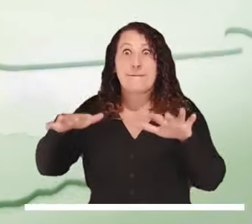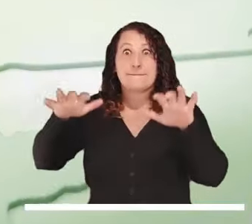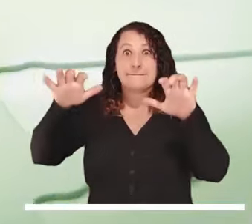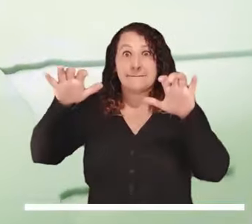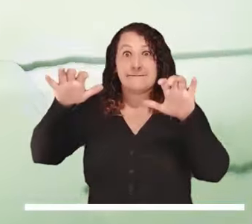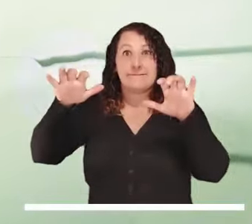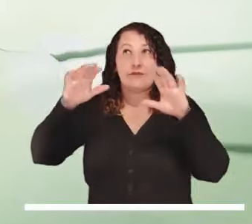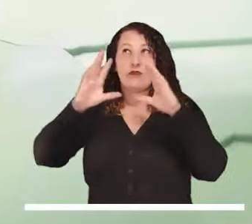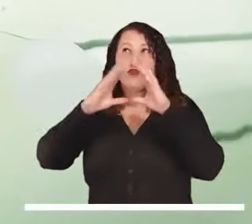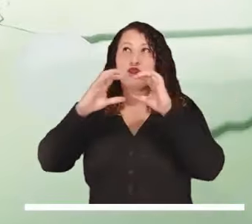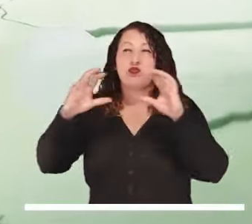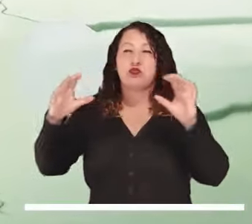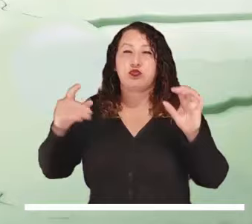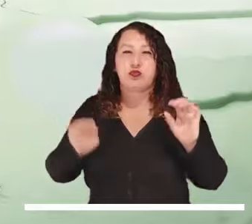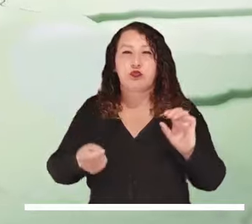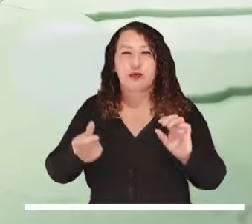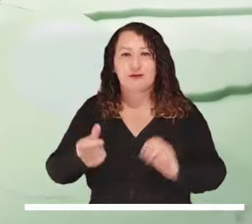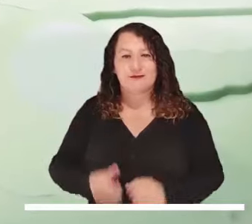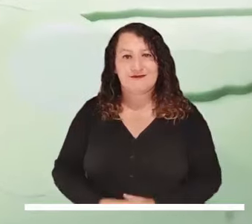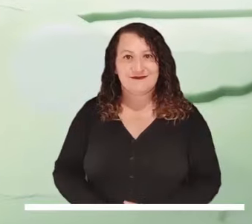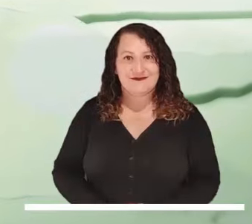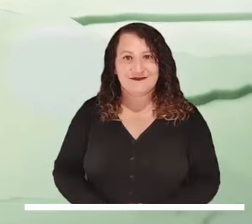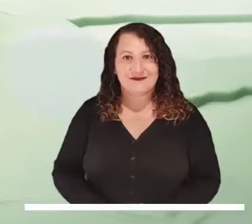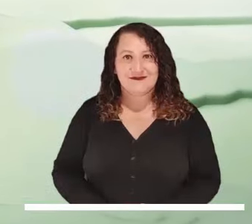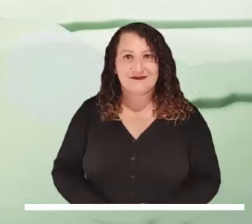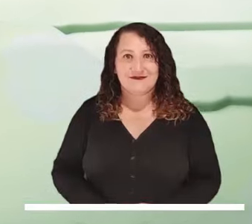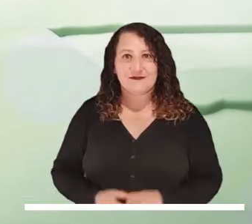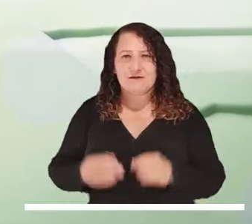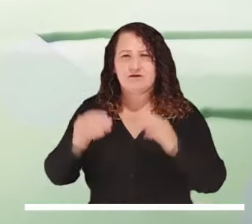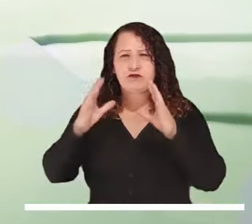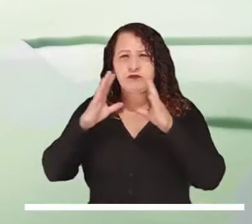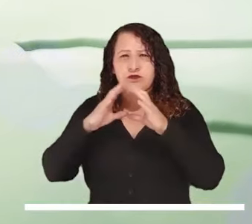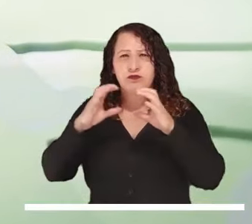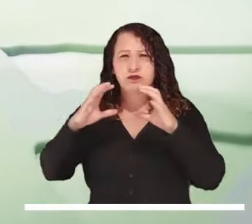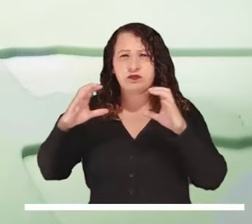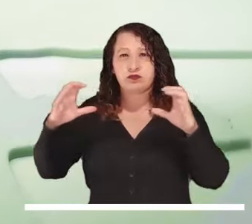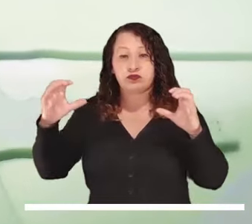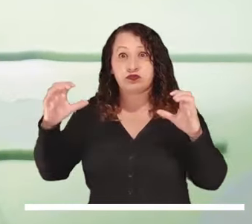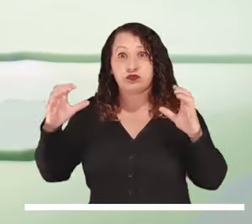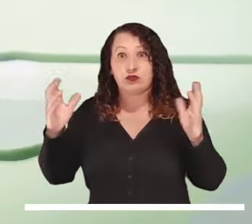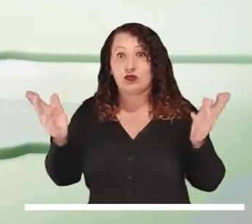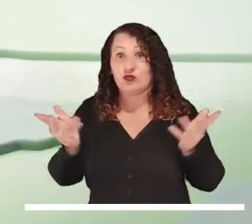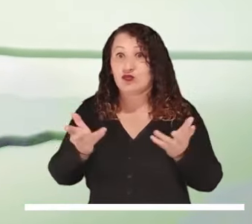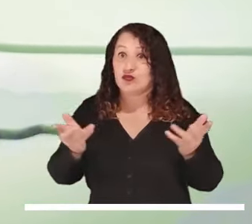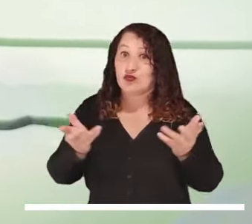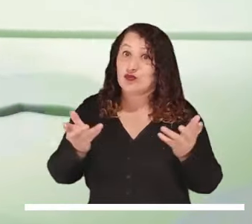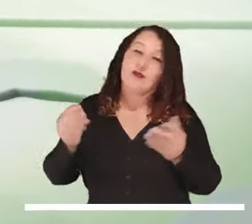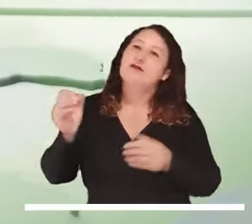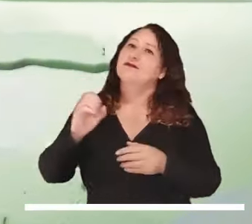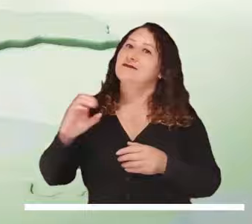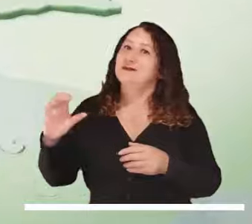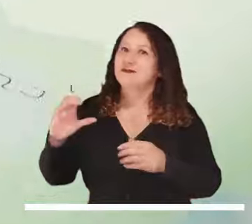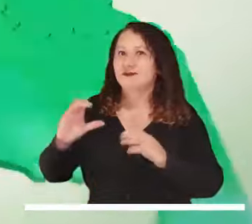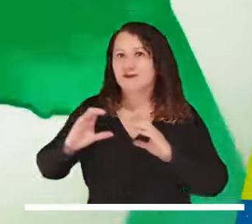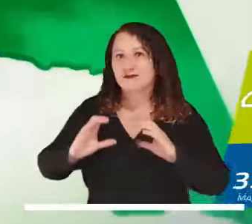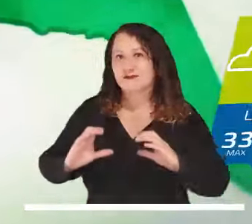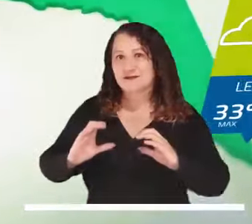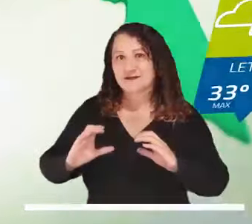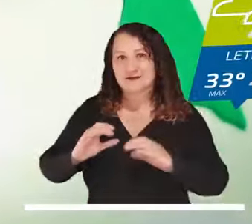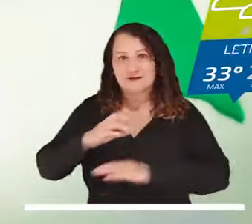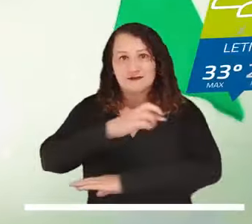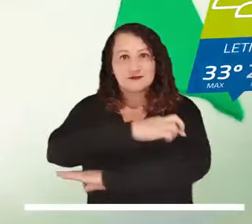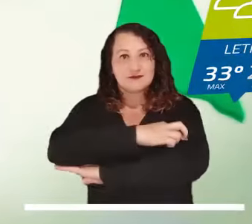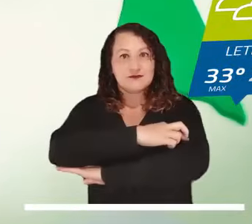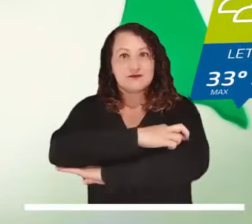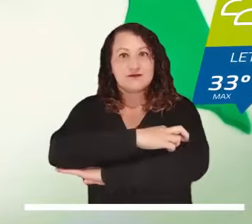tendremos en los llanos durante esta jornada, pues prevalecerán las condiciones secas y la escasa nubosidad en la región. Nubes